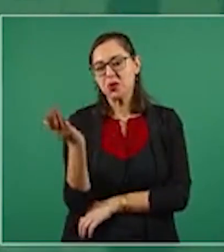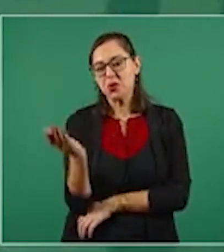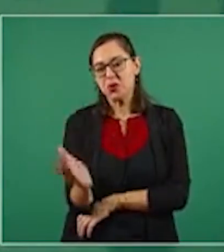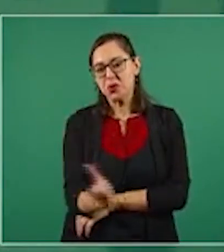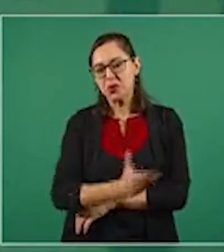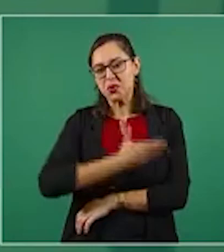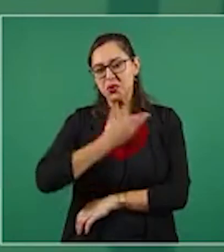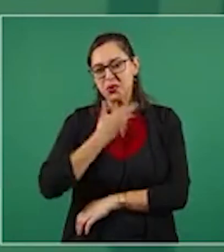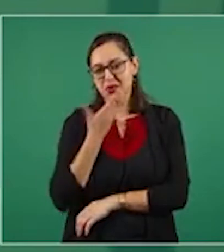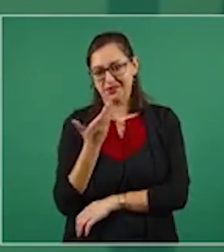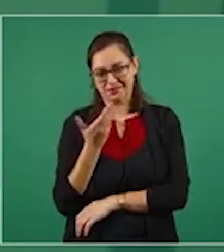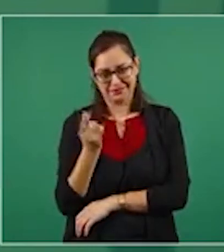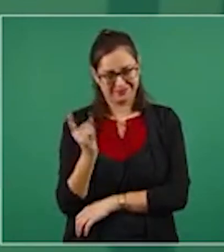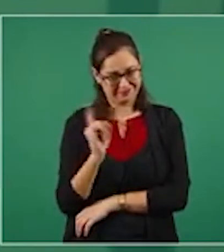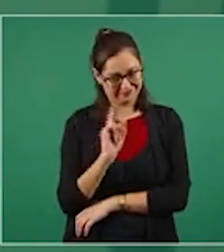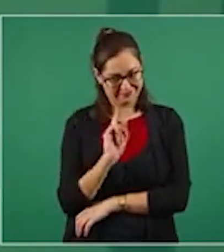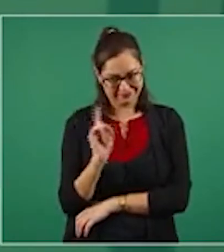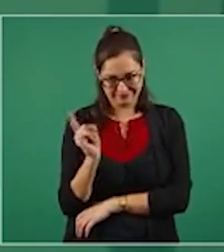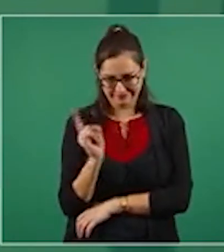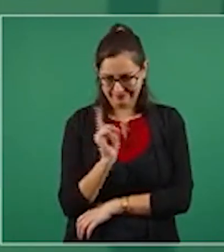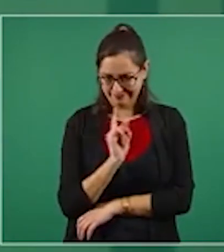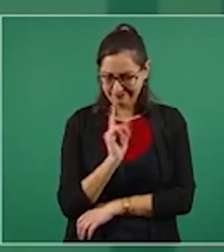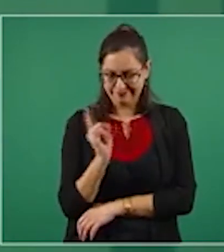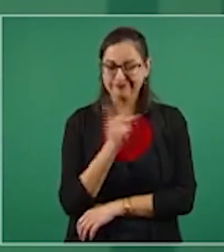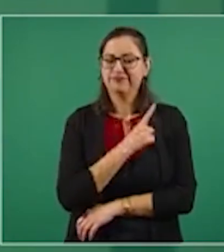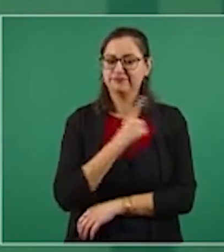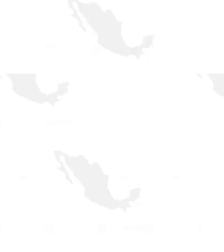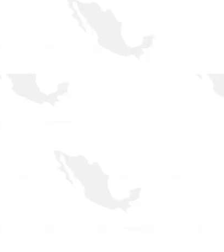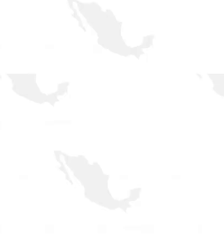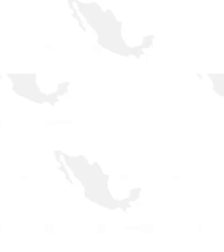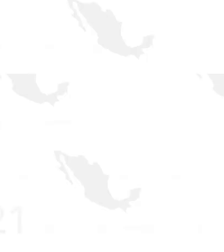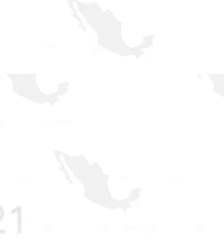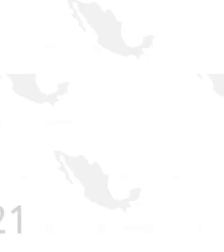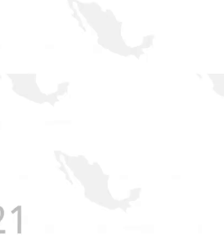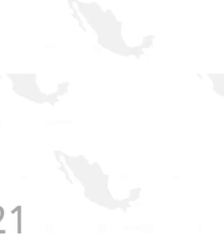sino tenemos que regresar.